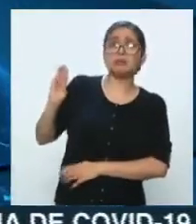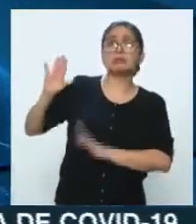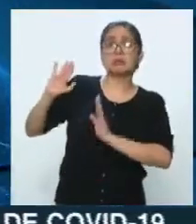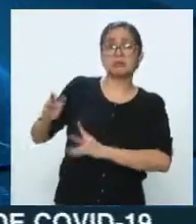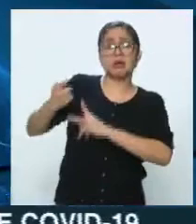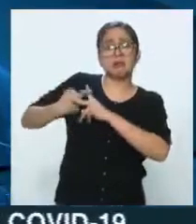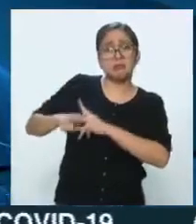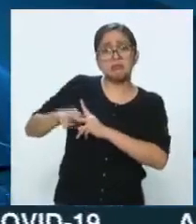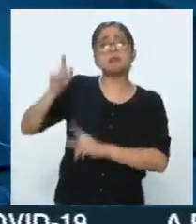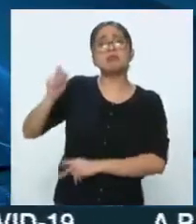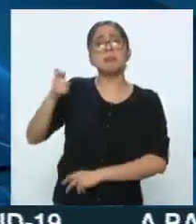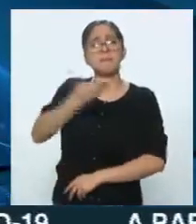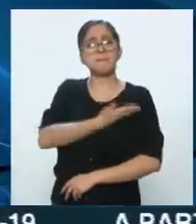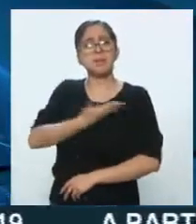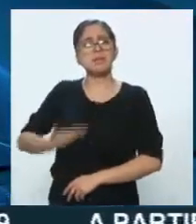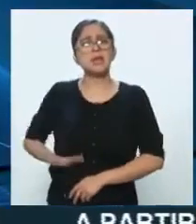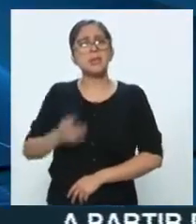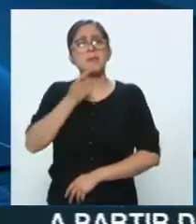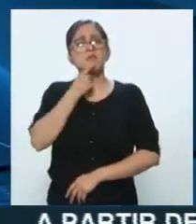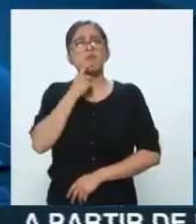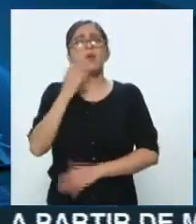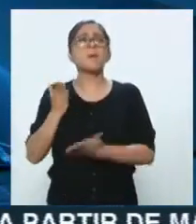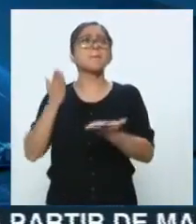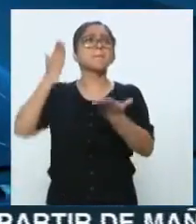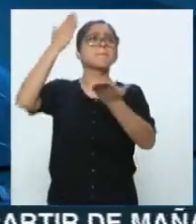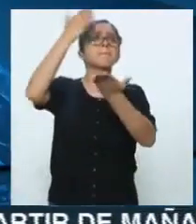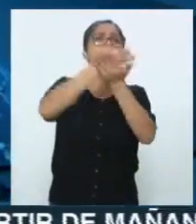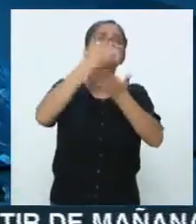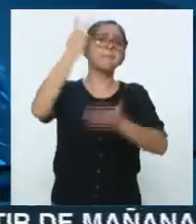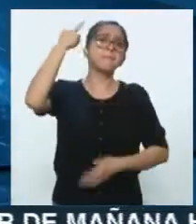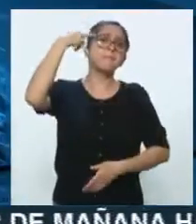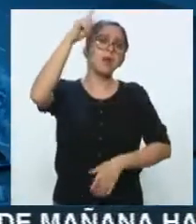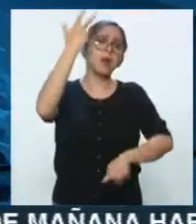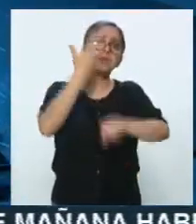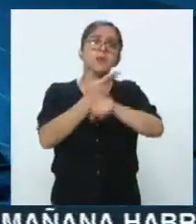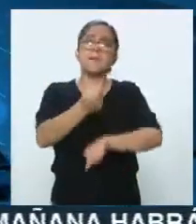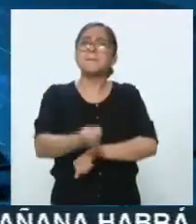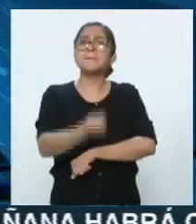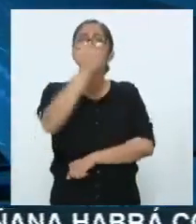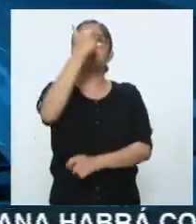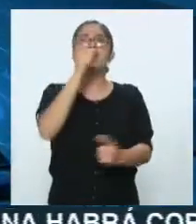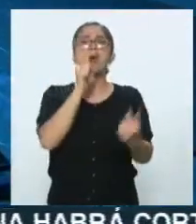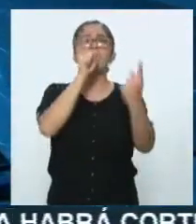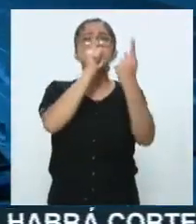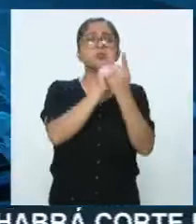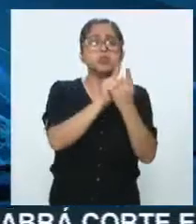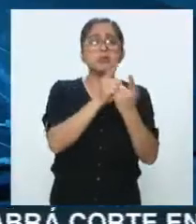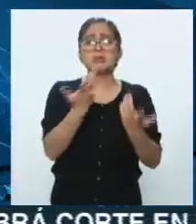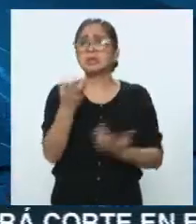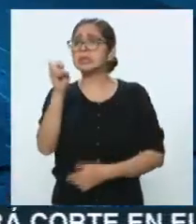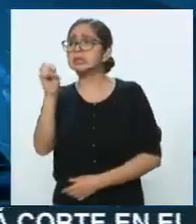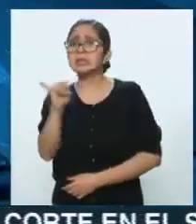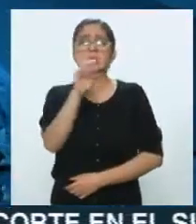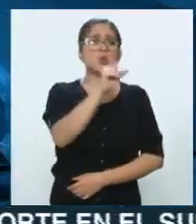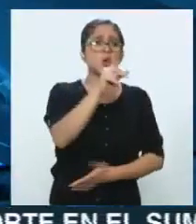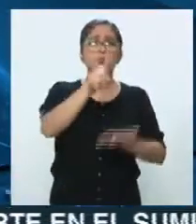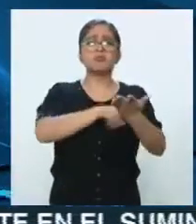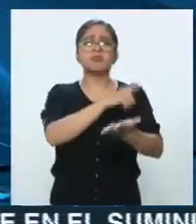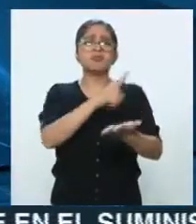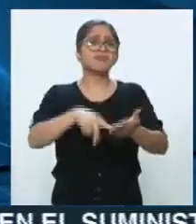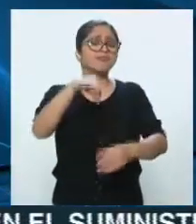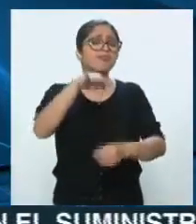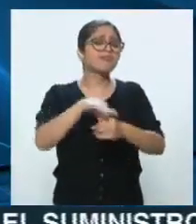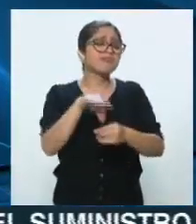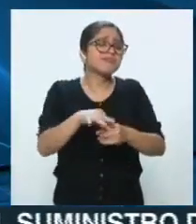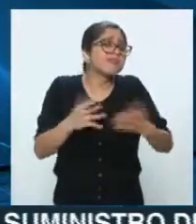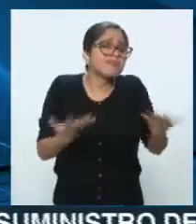República viaja a los Estados Unidos en su primera visita a Estado con Donald Trump. Por ahí dicen que si es electorero, que si no es electorero. Finalmente, no sé tú qué opinas,